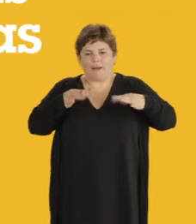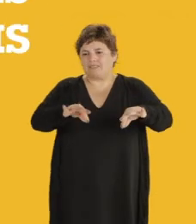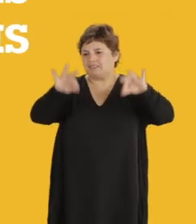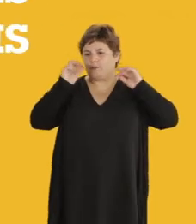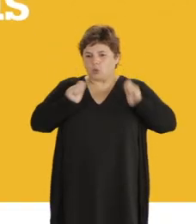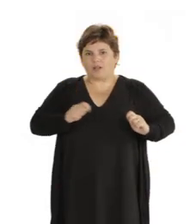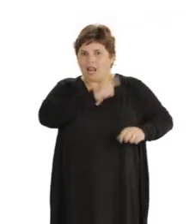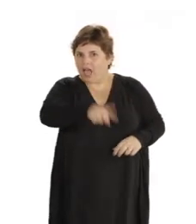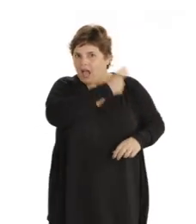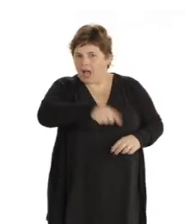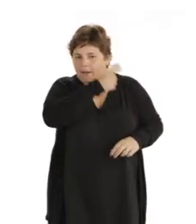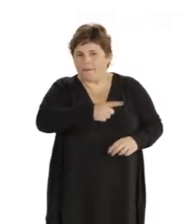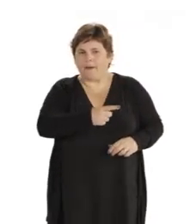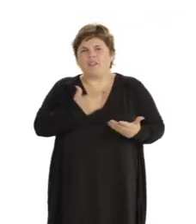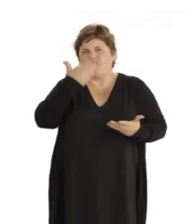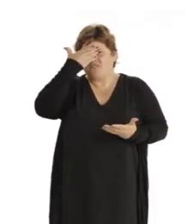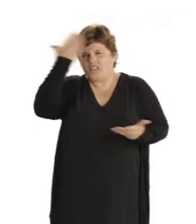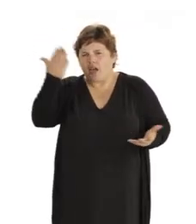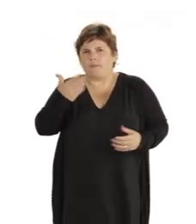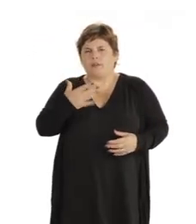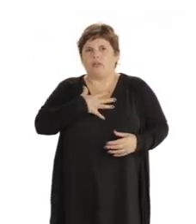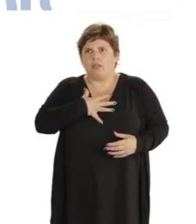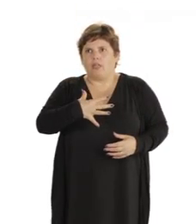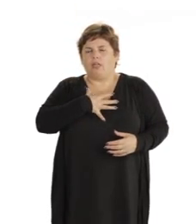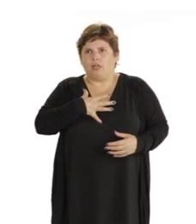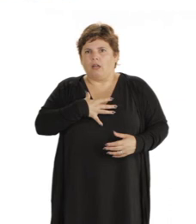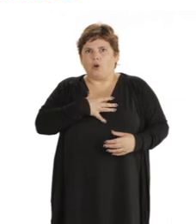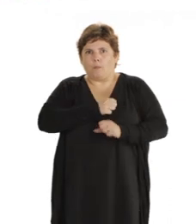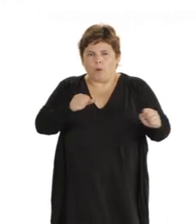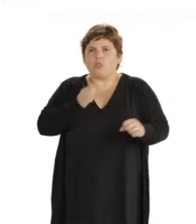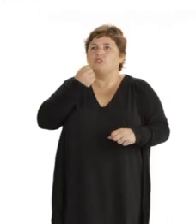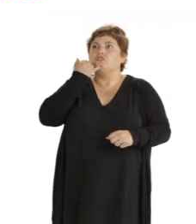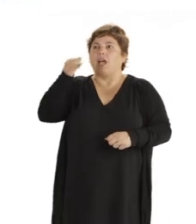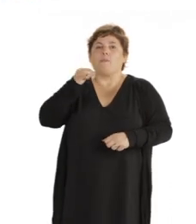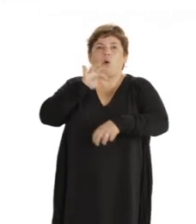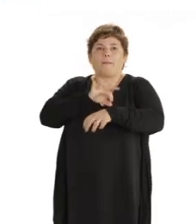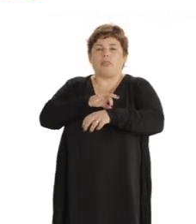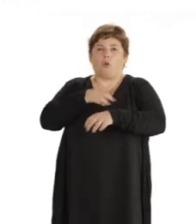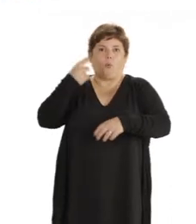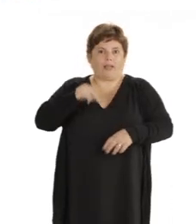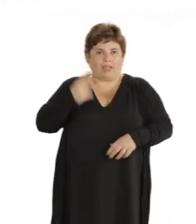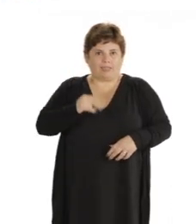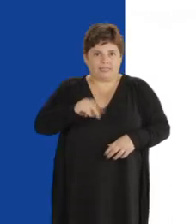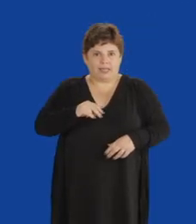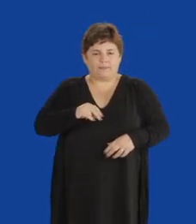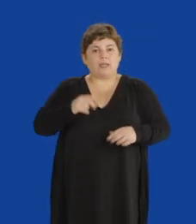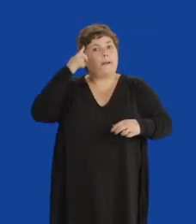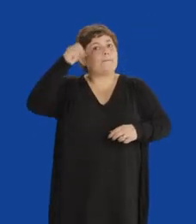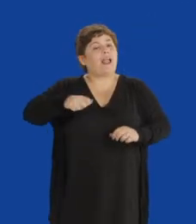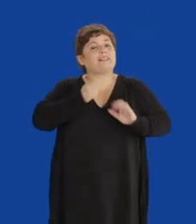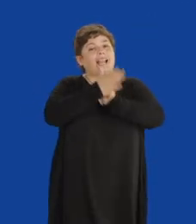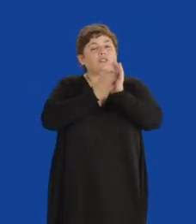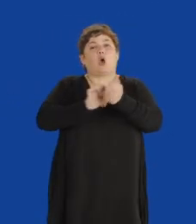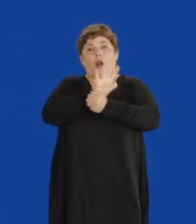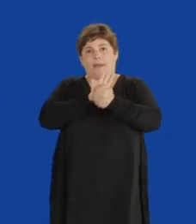sábanas y toallas. En caso de fiebre alta y dificultad para respirar, llama inmediatamente al prestador de salud. Plan Nacional